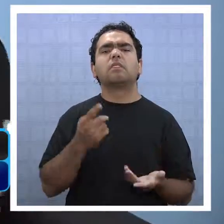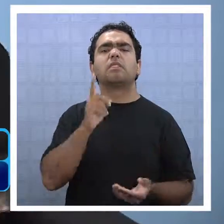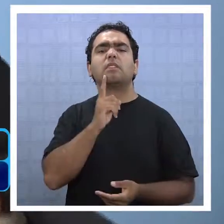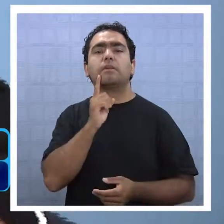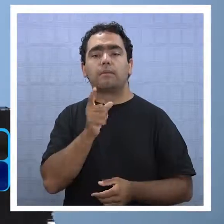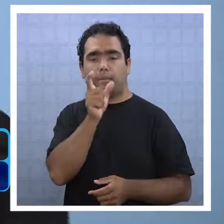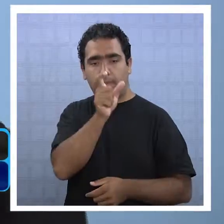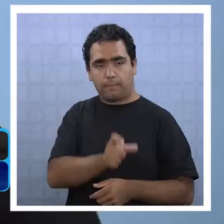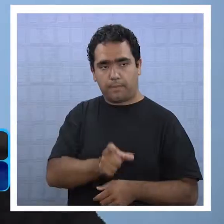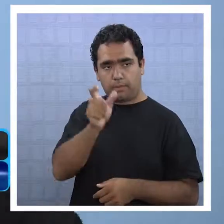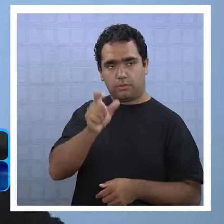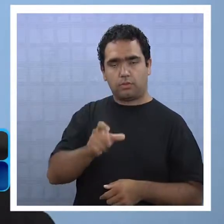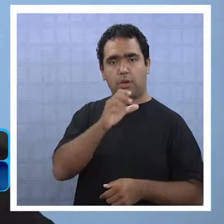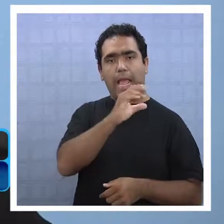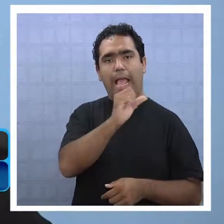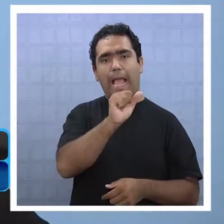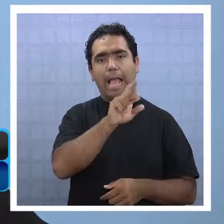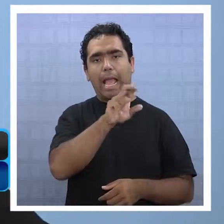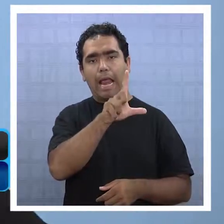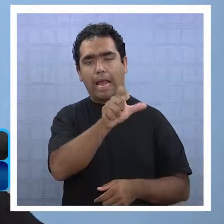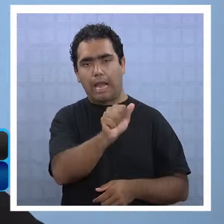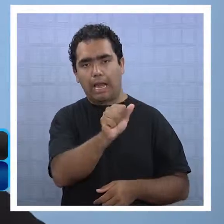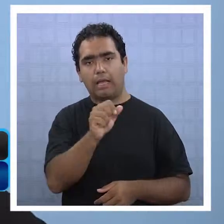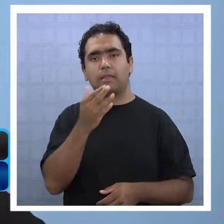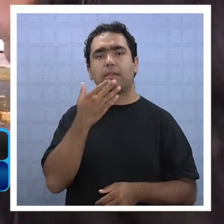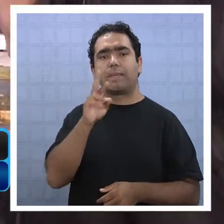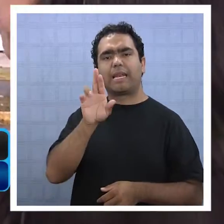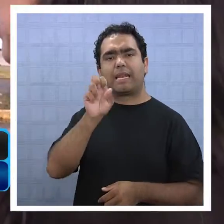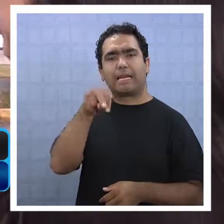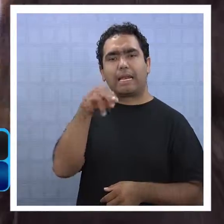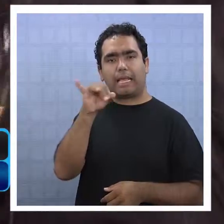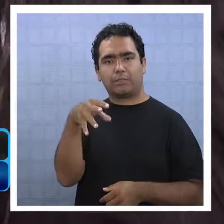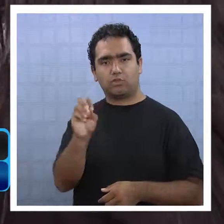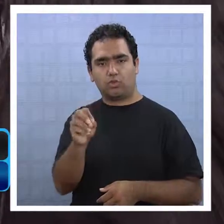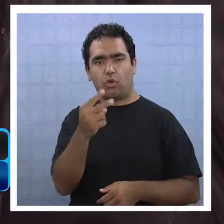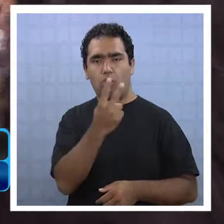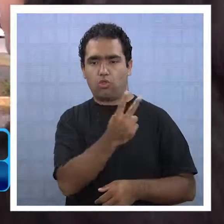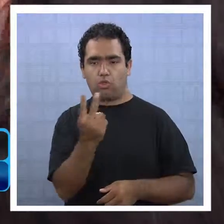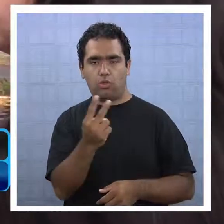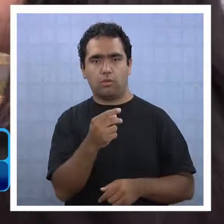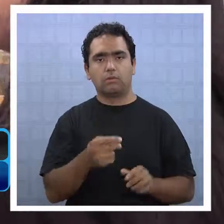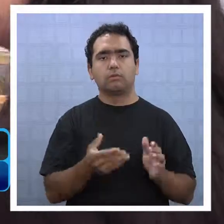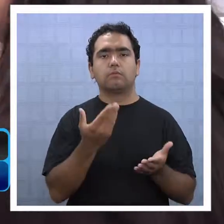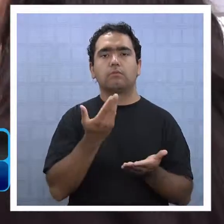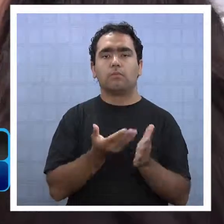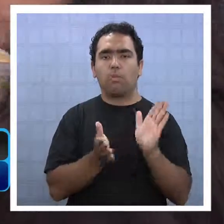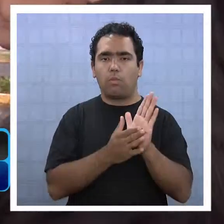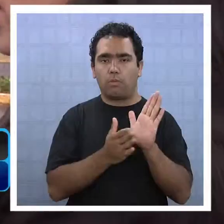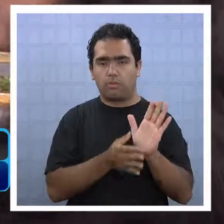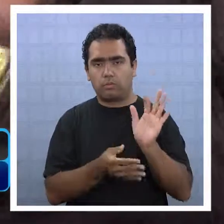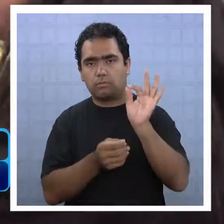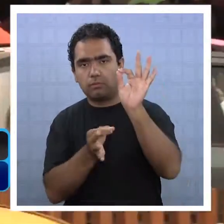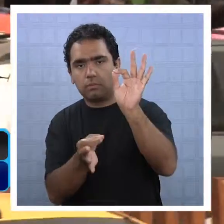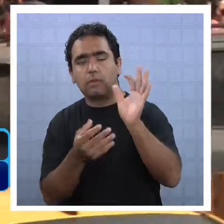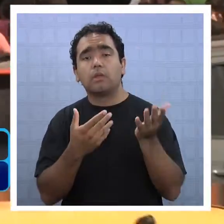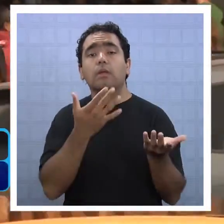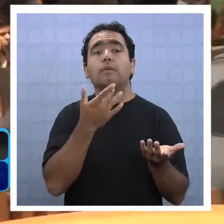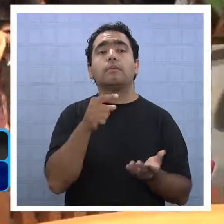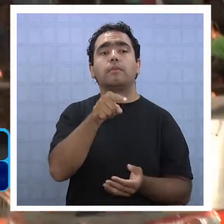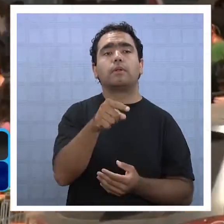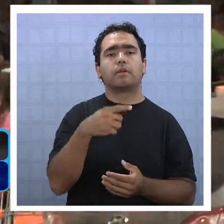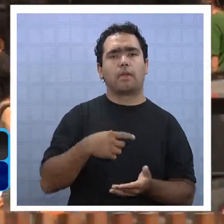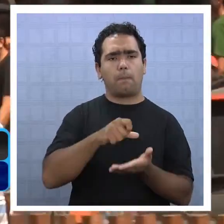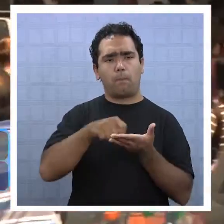diputados Carla Rubilar del Movimiento Amplitud y Renzo Trisotti de la UDI para sancionar a quienes especulan o